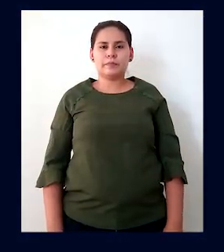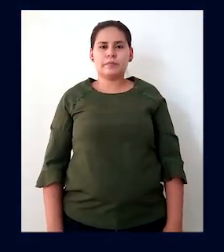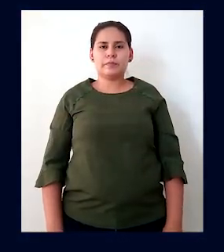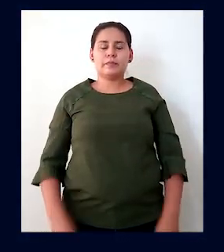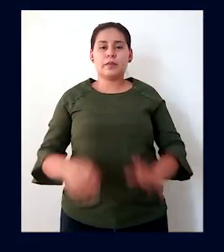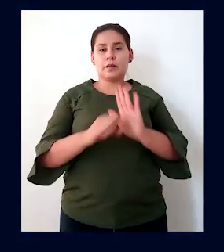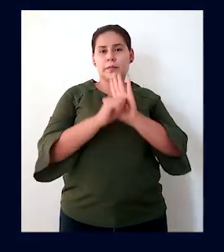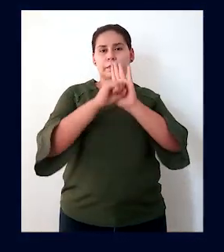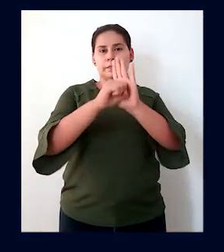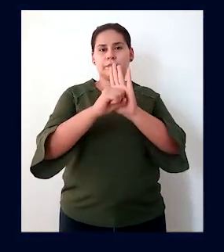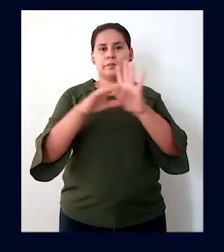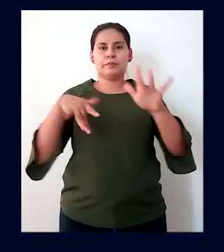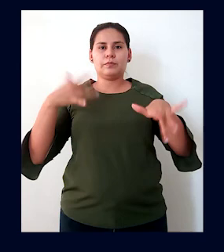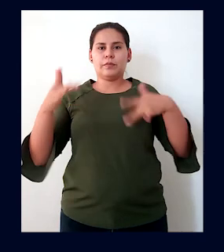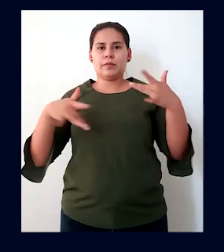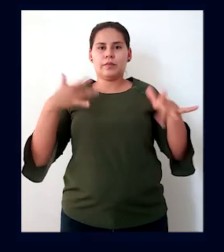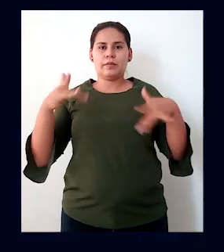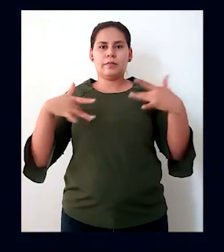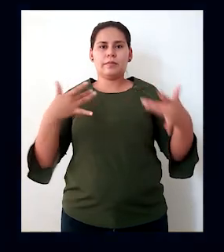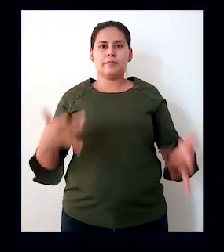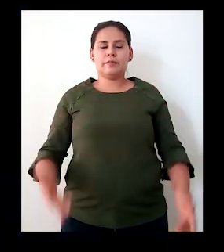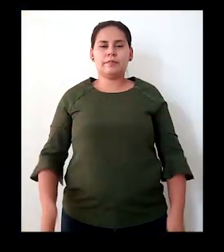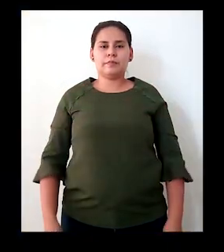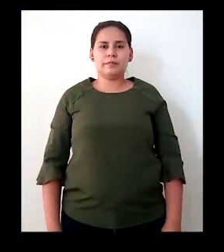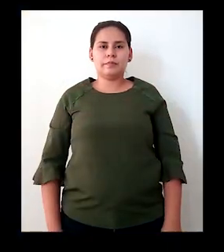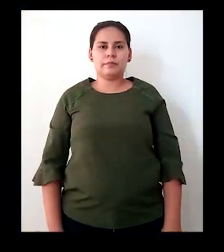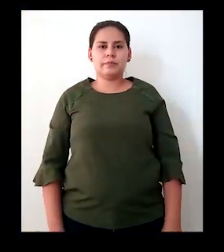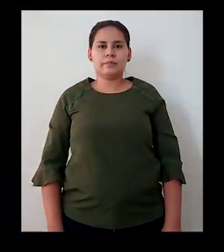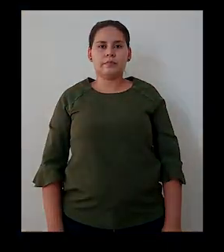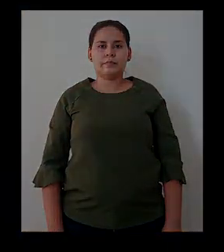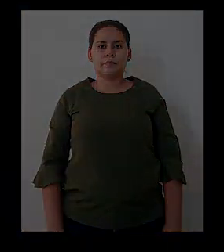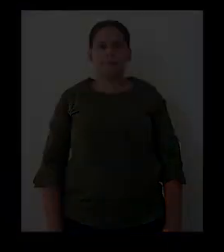Aparece Lobo Divertivo ¡Gracias! ¡Gracias!